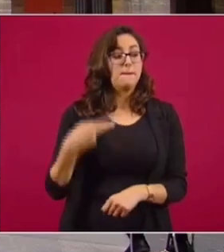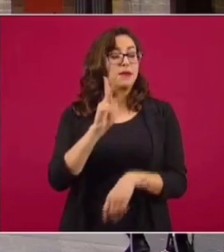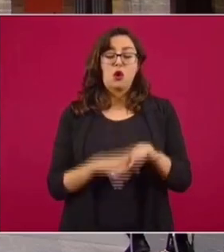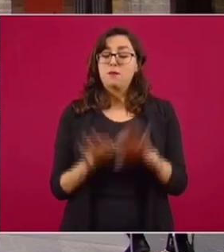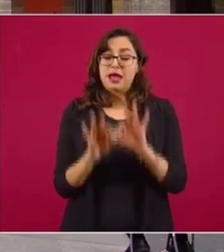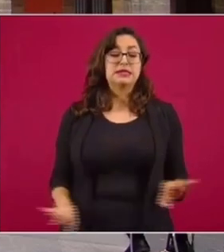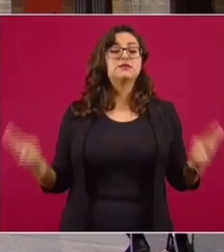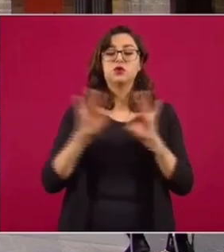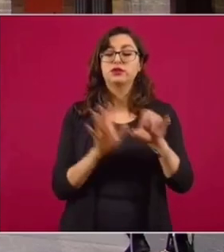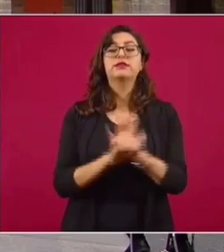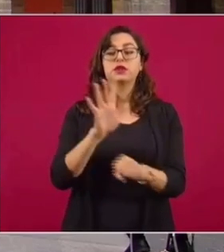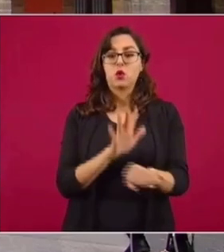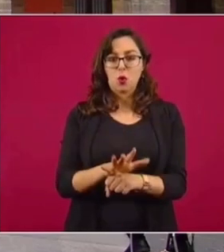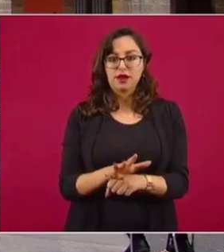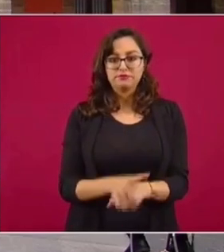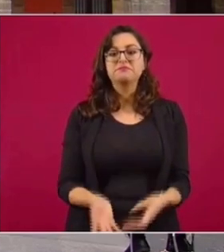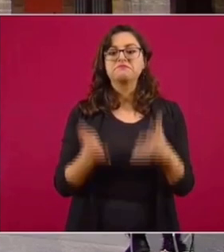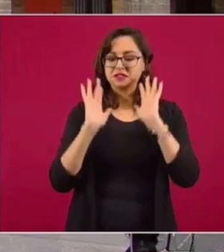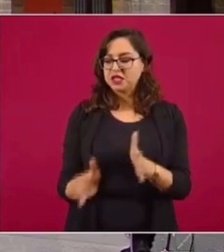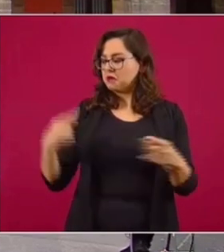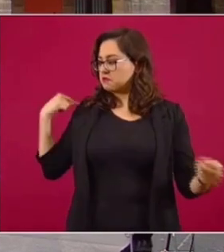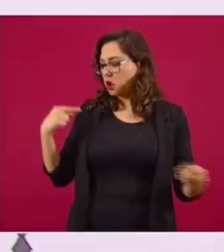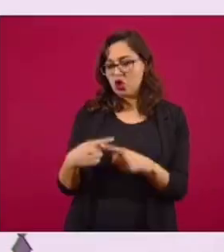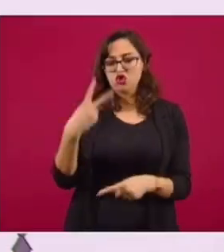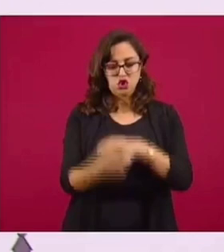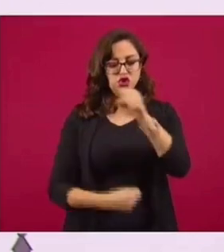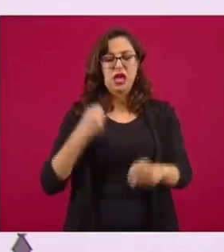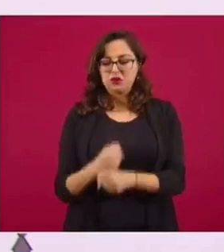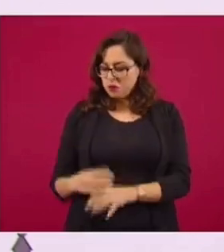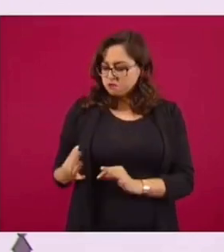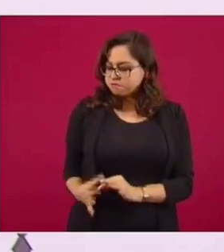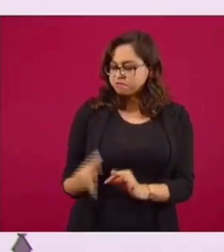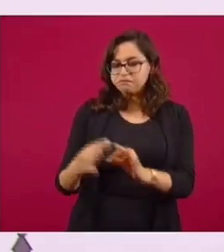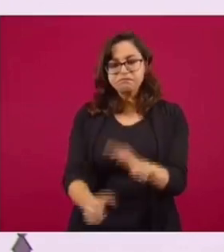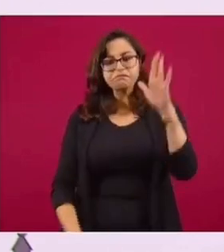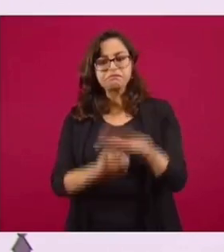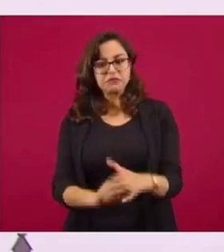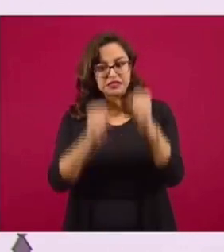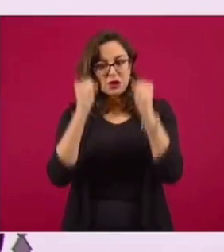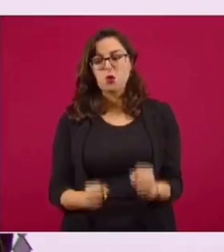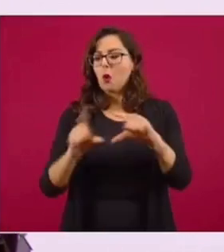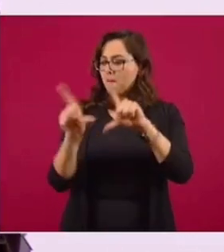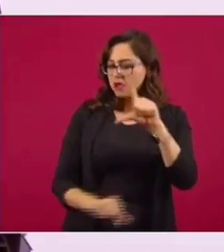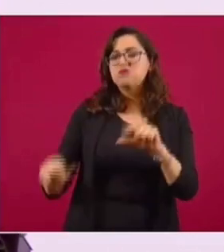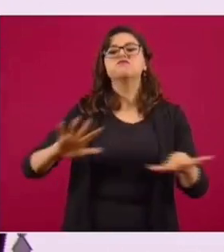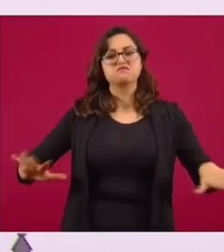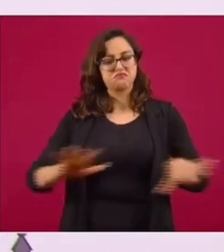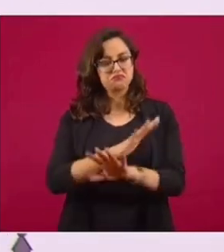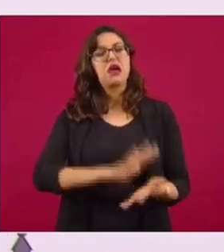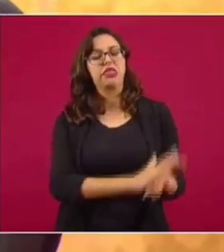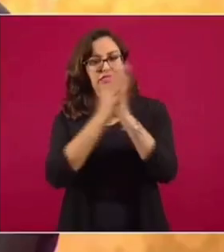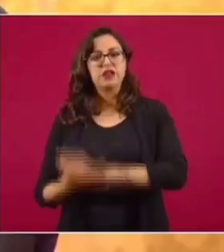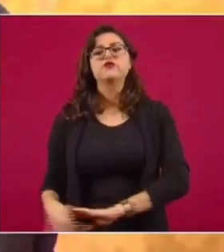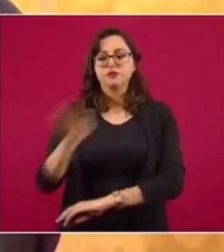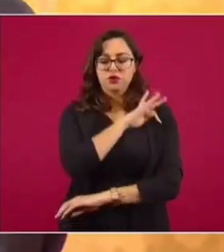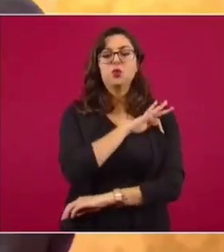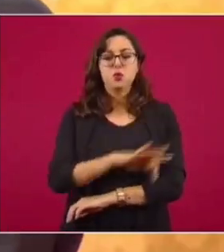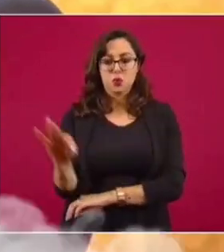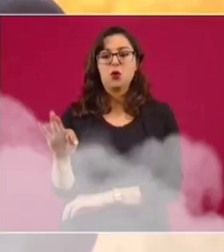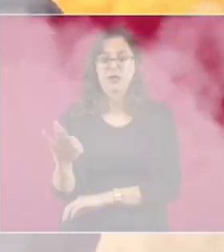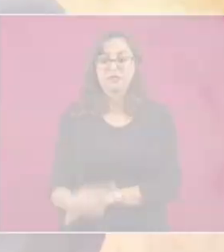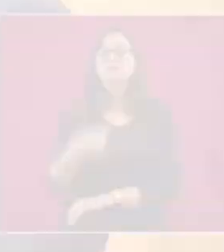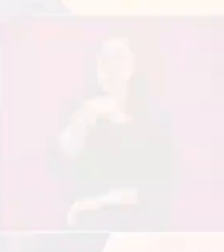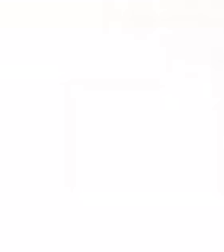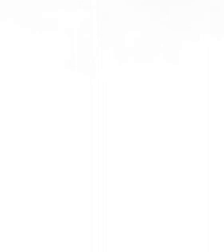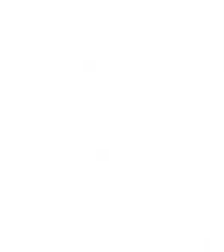es que ya están sentadas las bases de la transformación. Ya dos años de ocupar la presidencia puedo